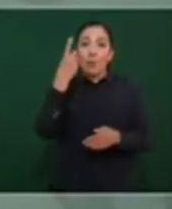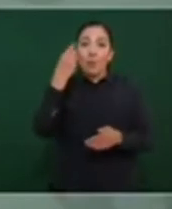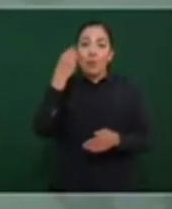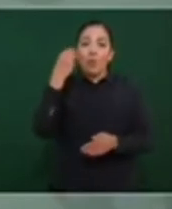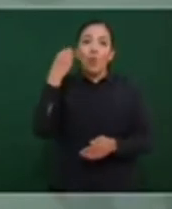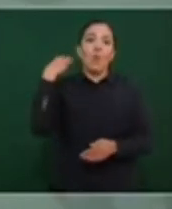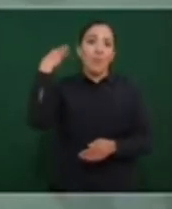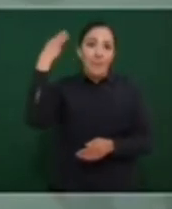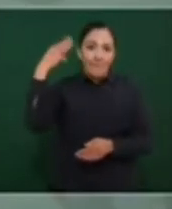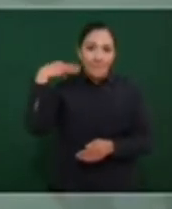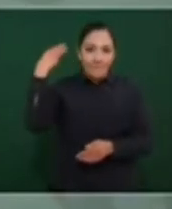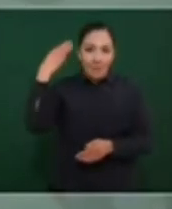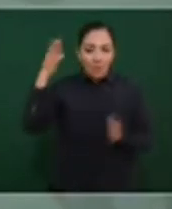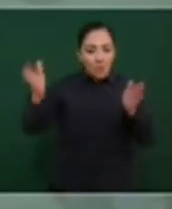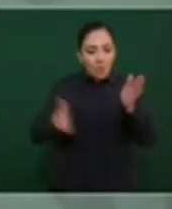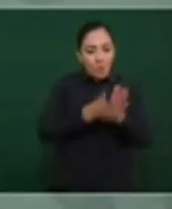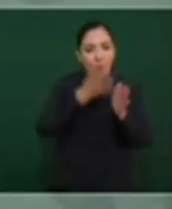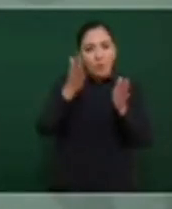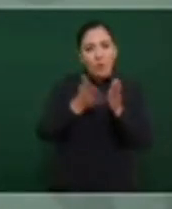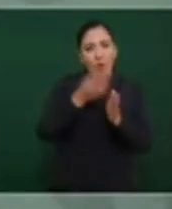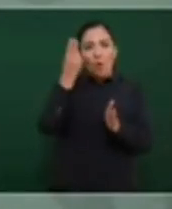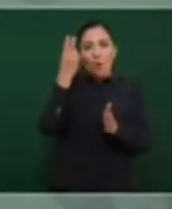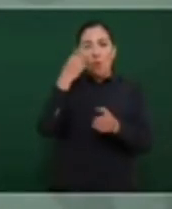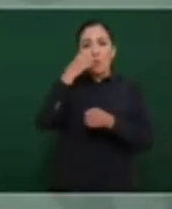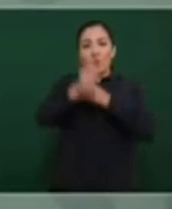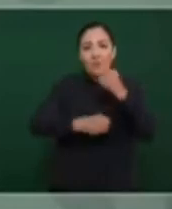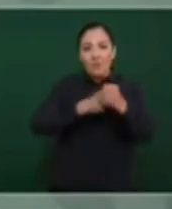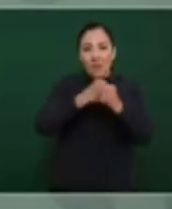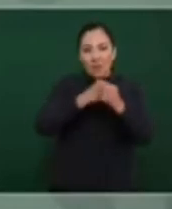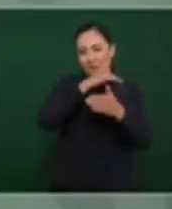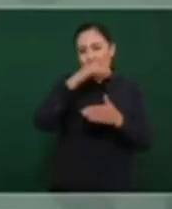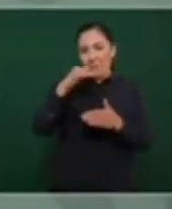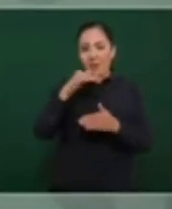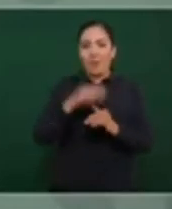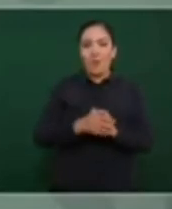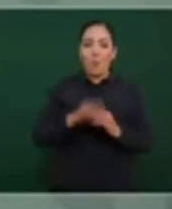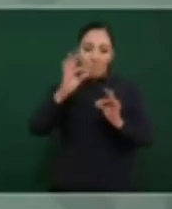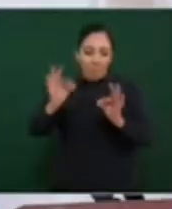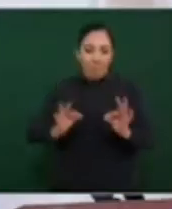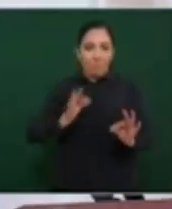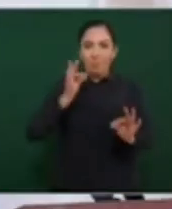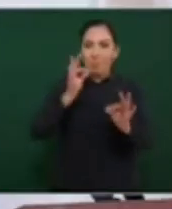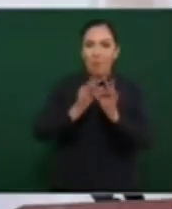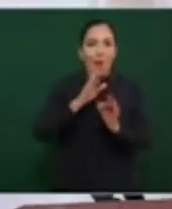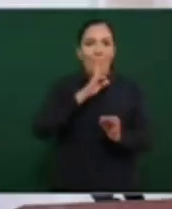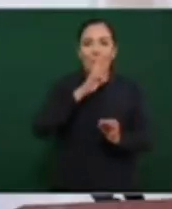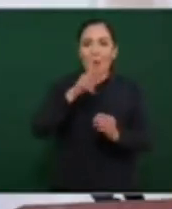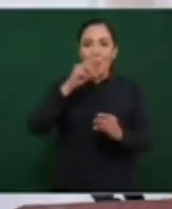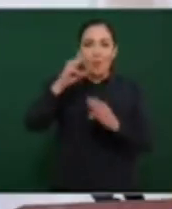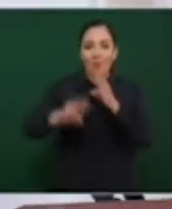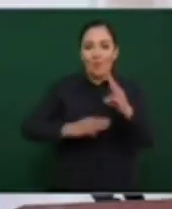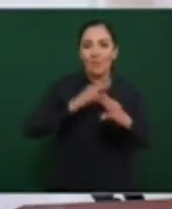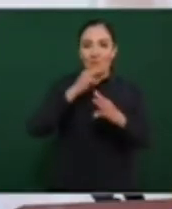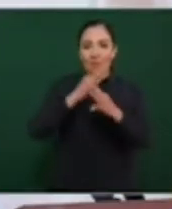de calidad, de lo mejor del mundo,